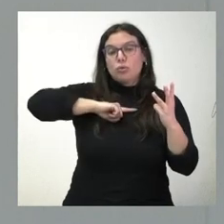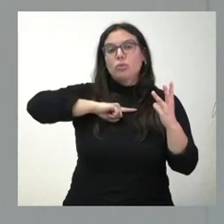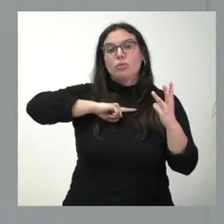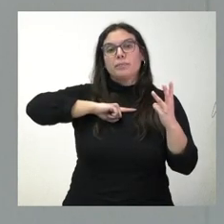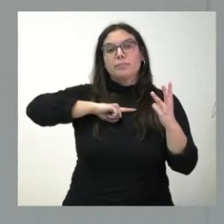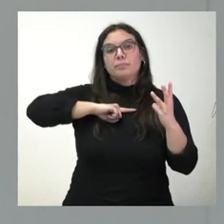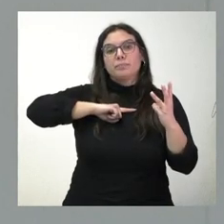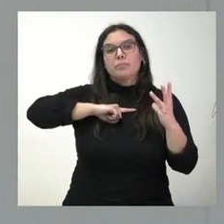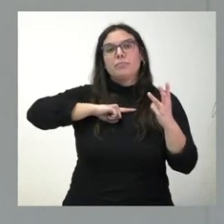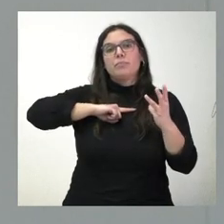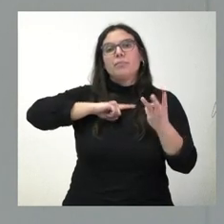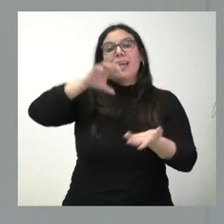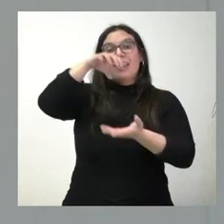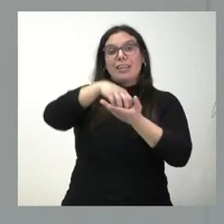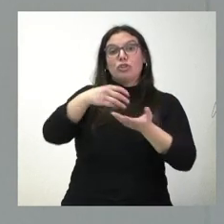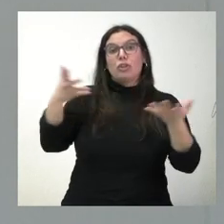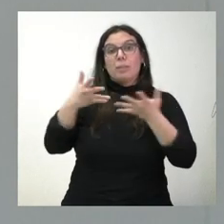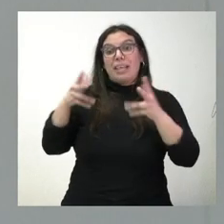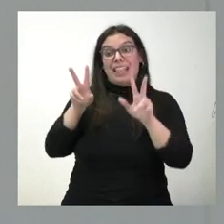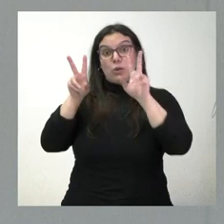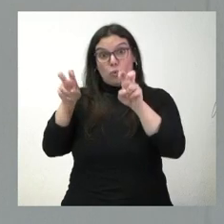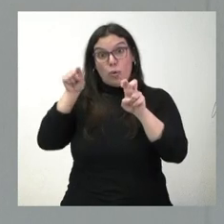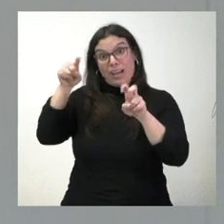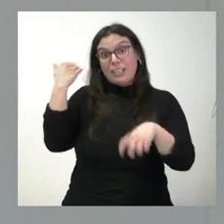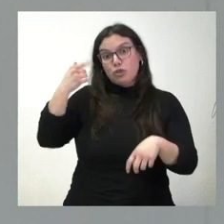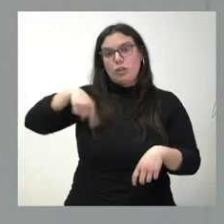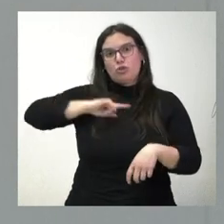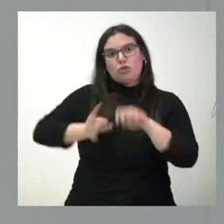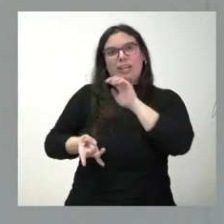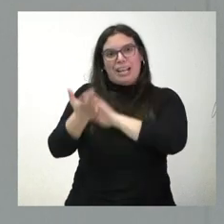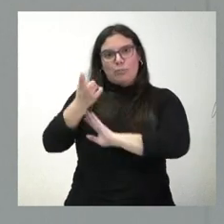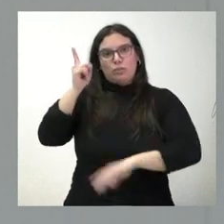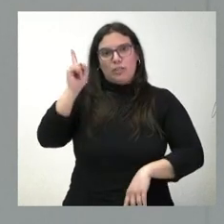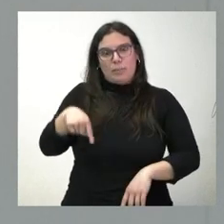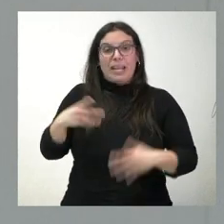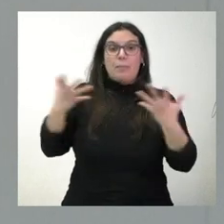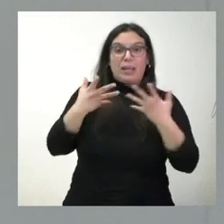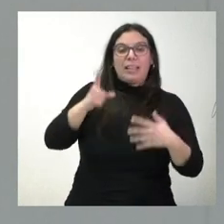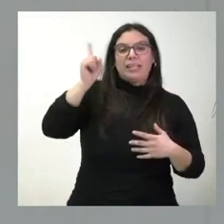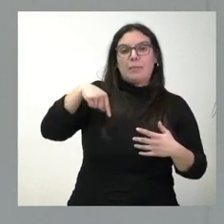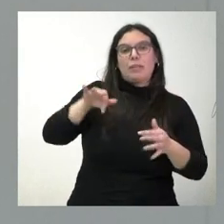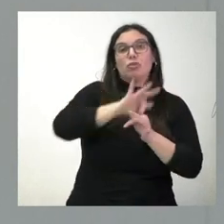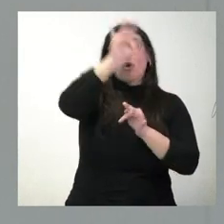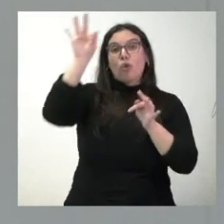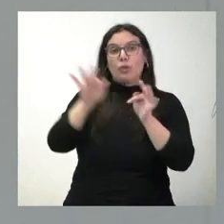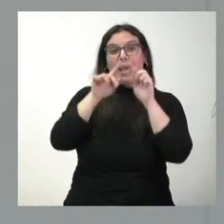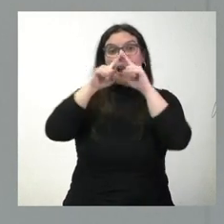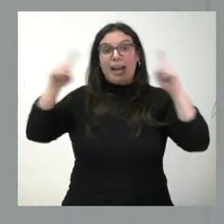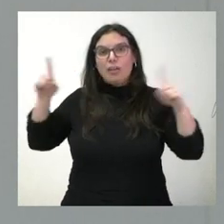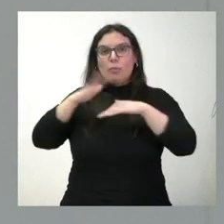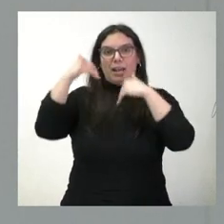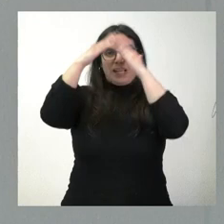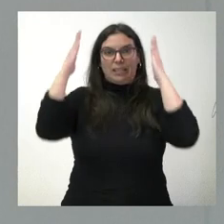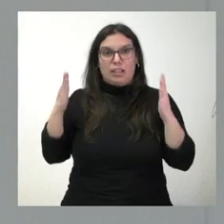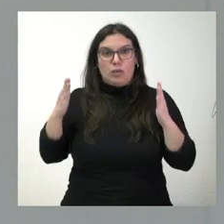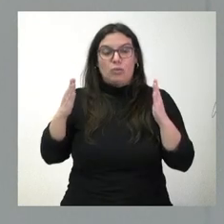a cabo un nuevo centro de emergencia en Soria de emergencia y de 24 horas al día 365 días al